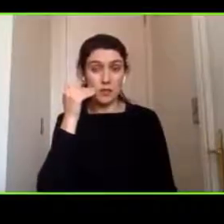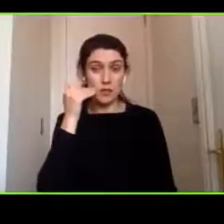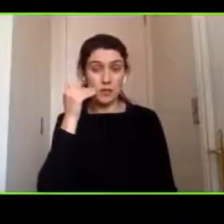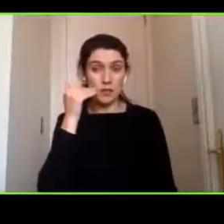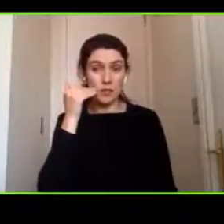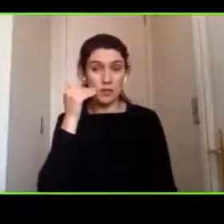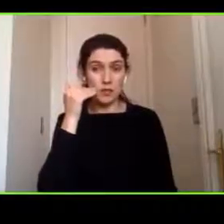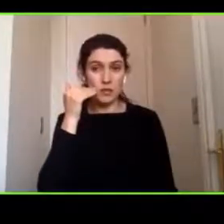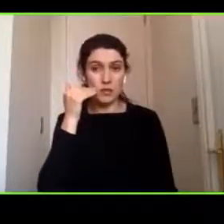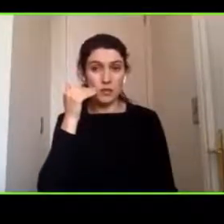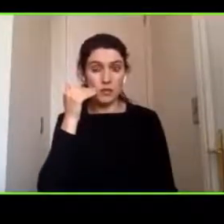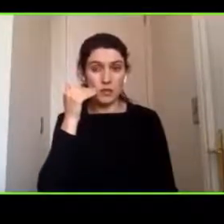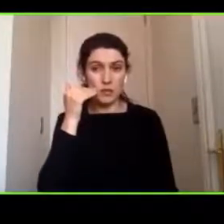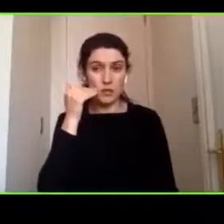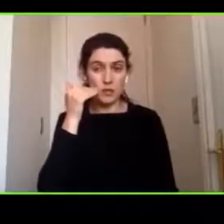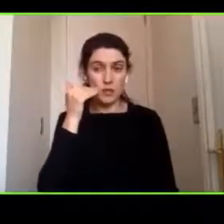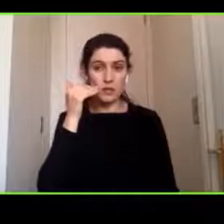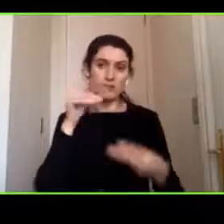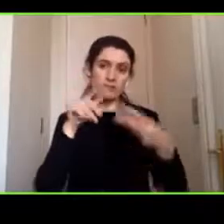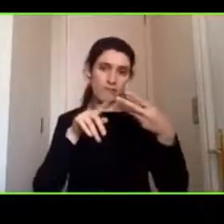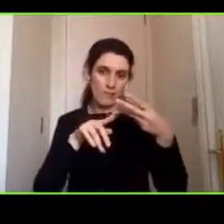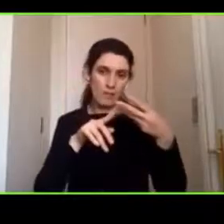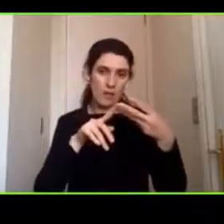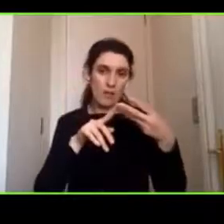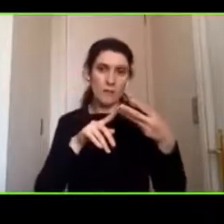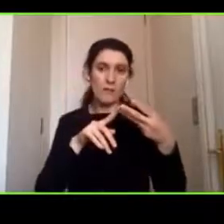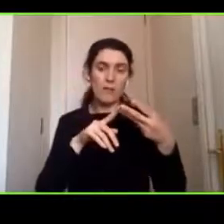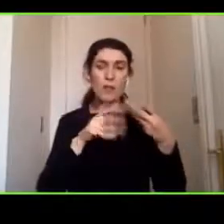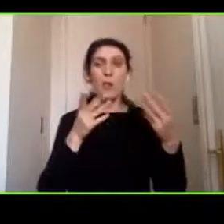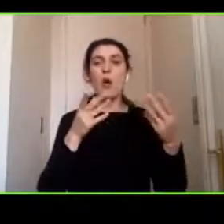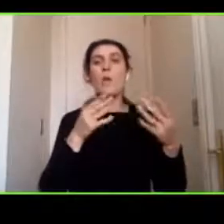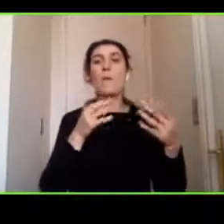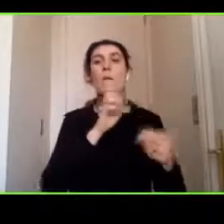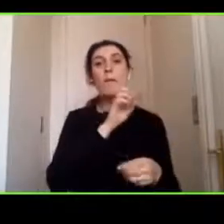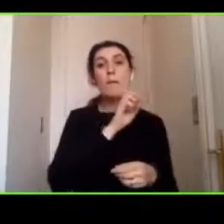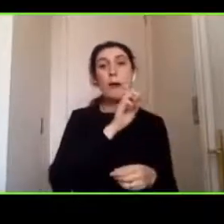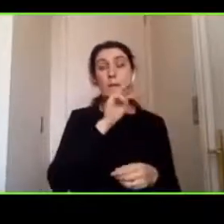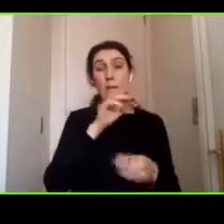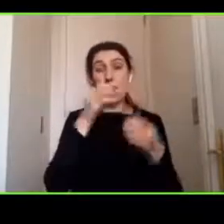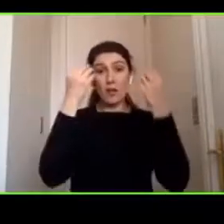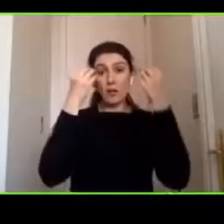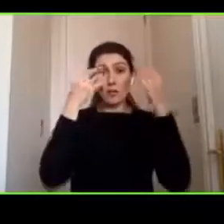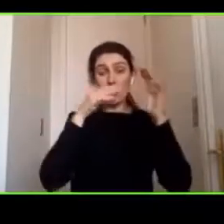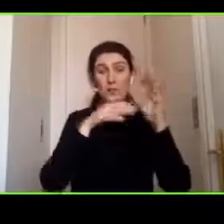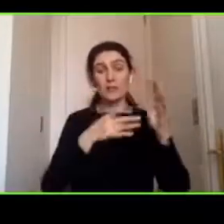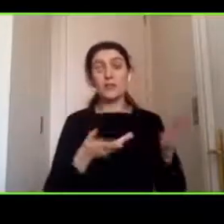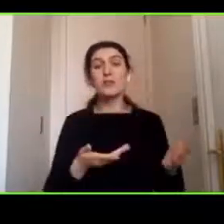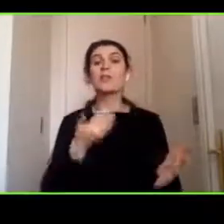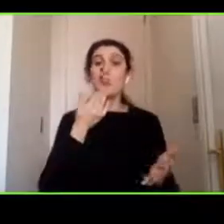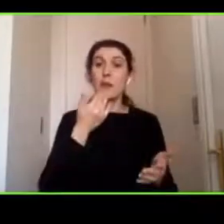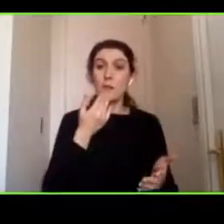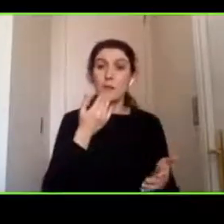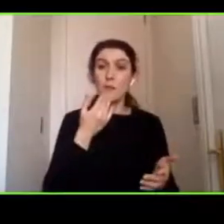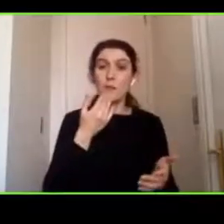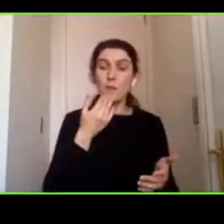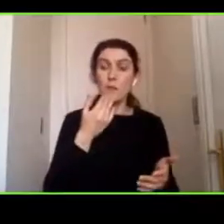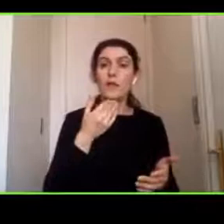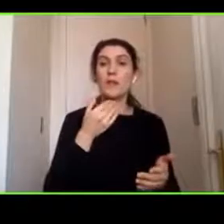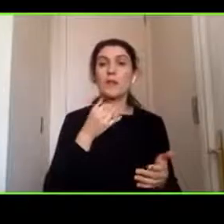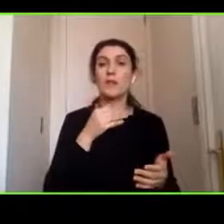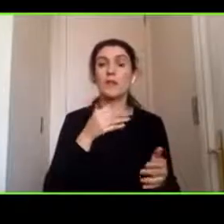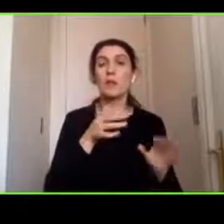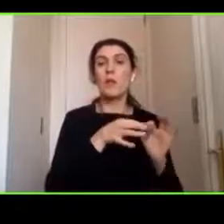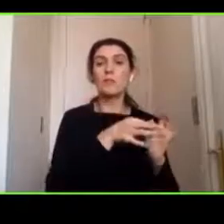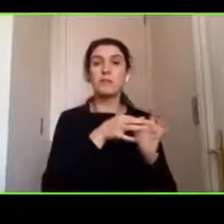con un bajo nivel educativo también influye en este tipo de evolución y lo mismo